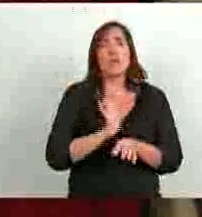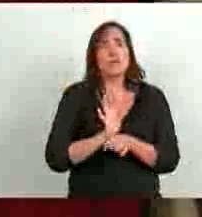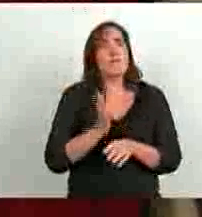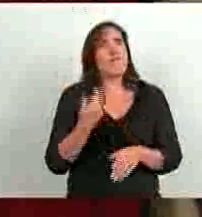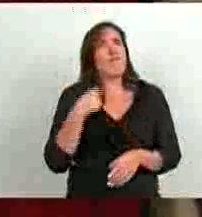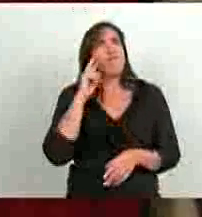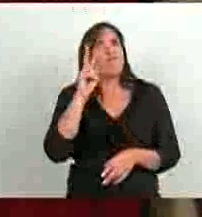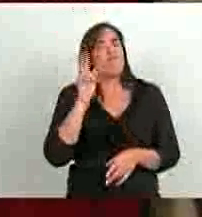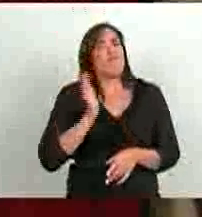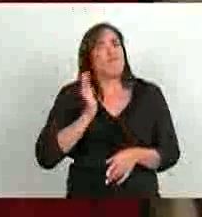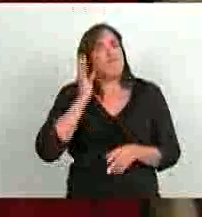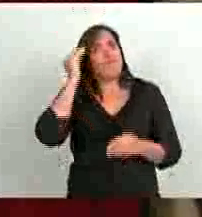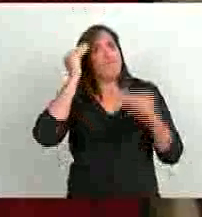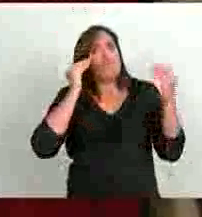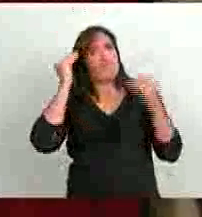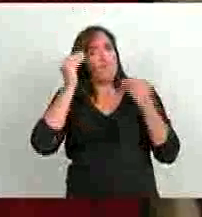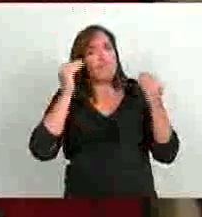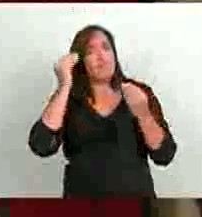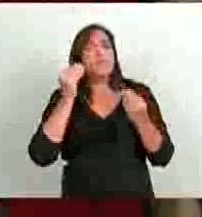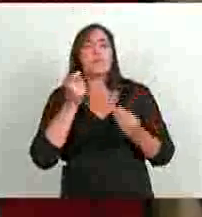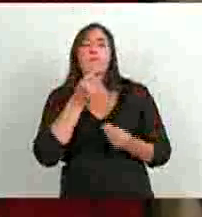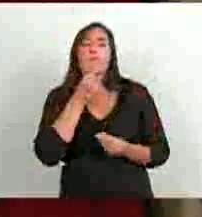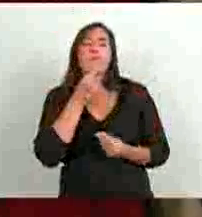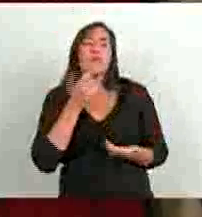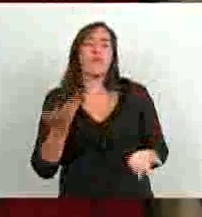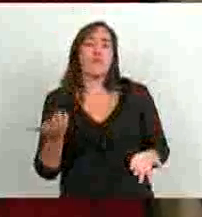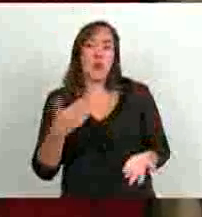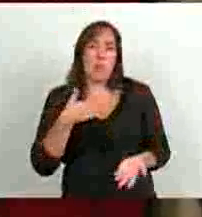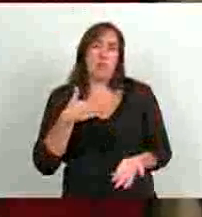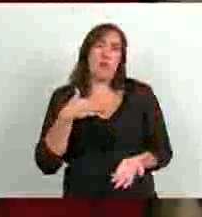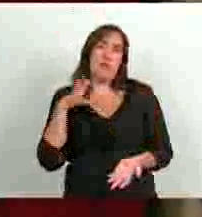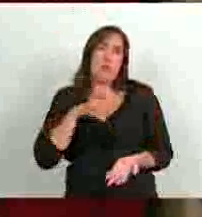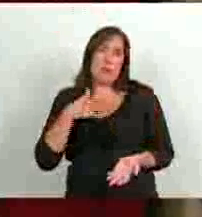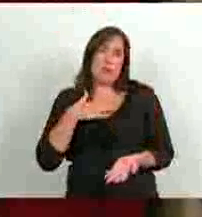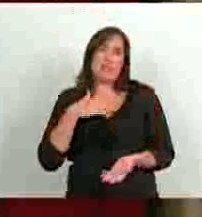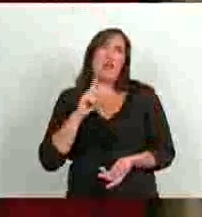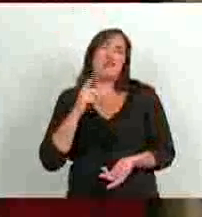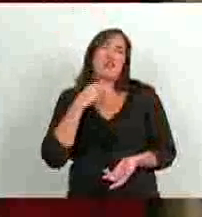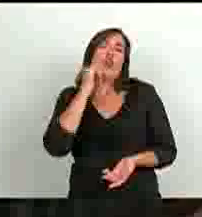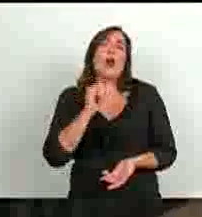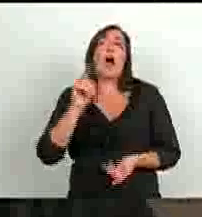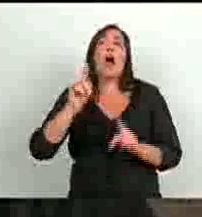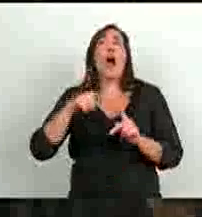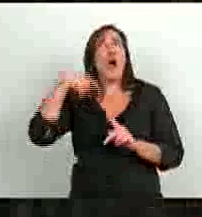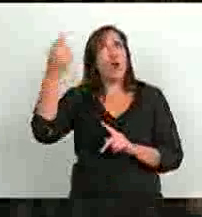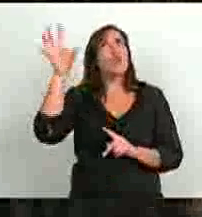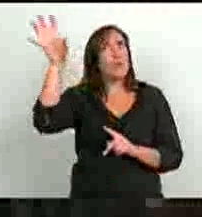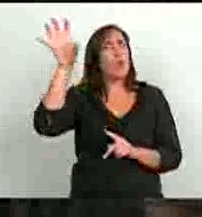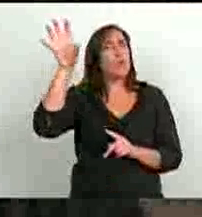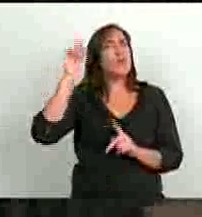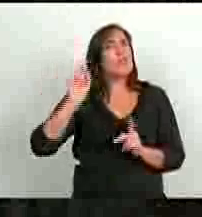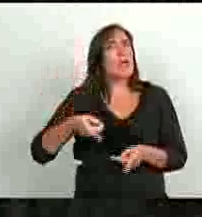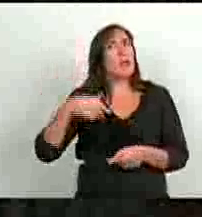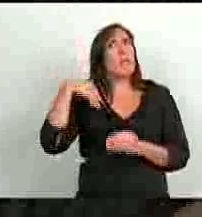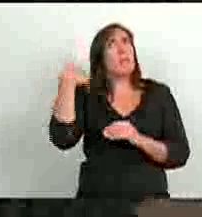preocupantes. Voy a mencionar mi provincia para que nadie se sienta, pero hay otra provincia que todavía